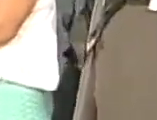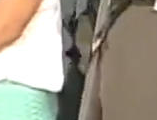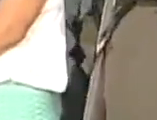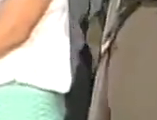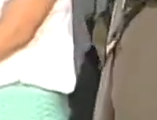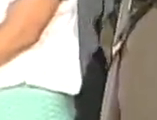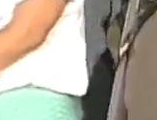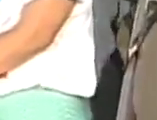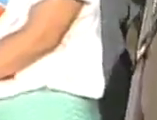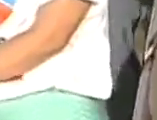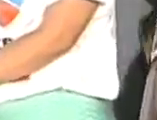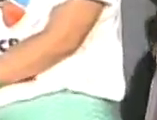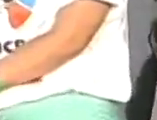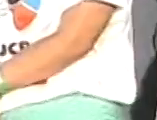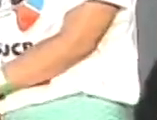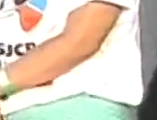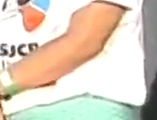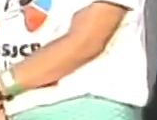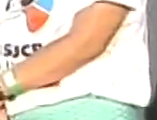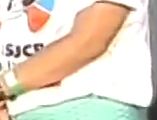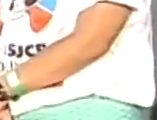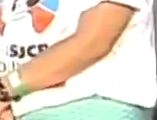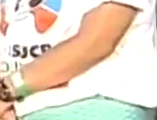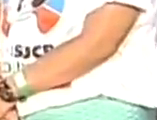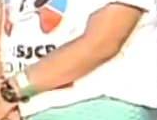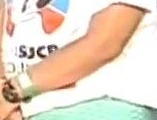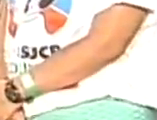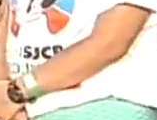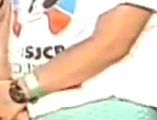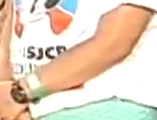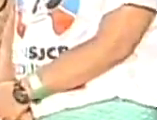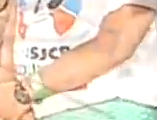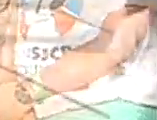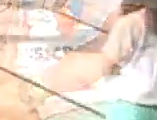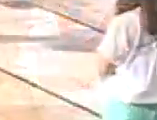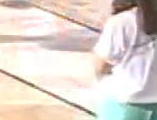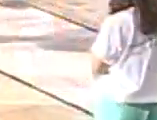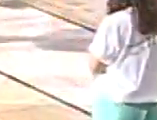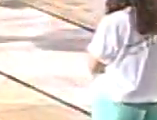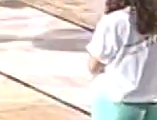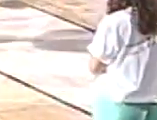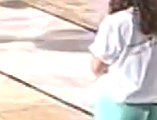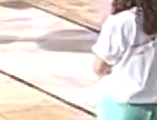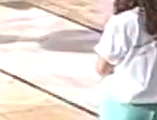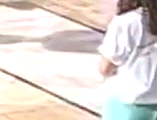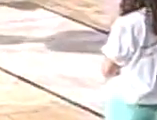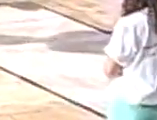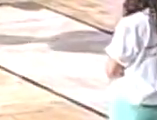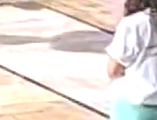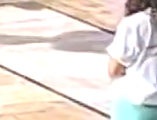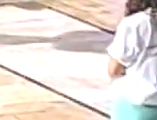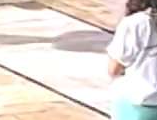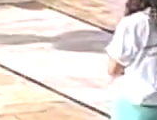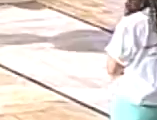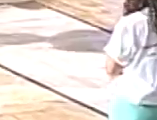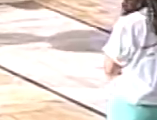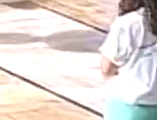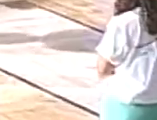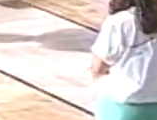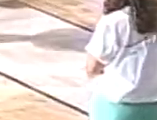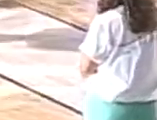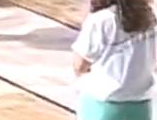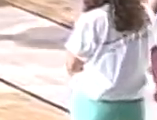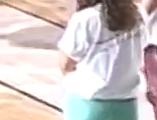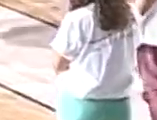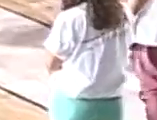con la juventud de la misión Sucre en lo que ha sido esta importante agenda de trabajo de esta